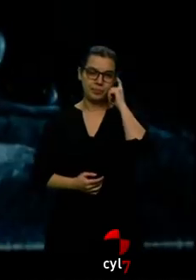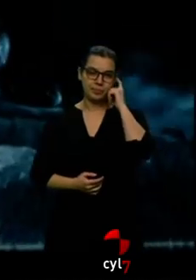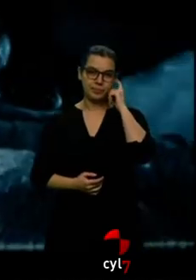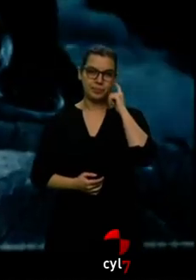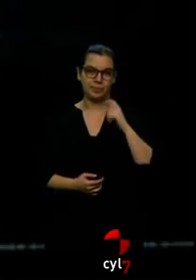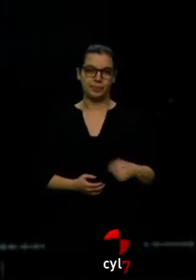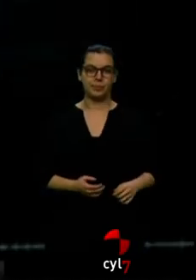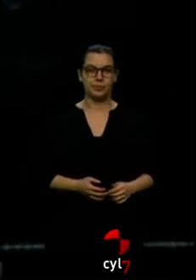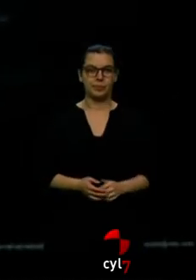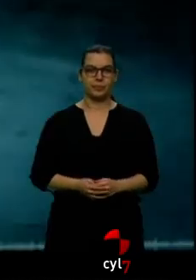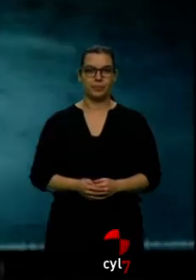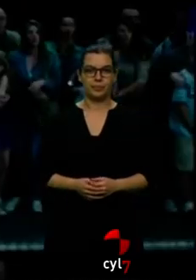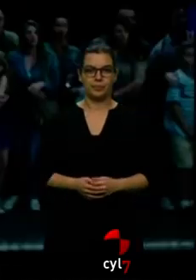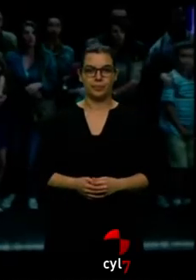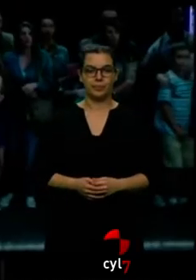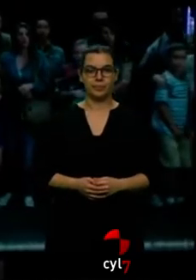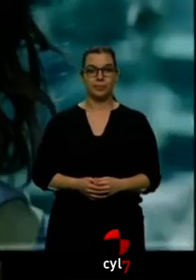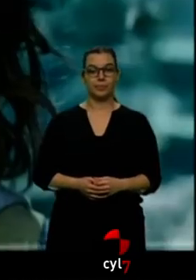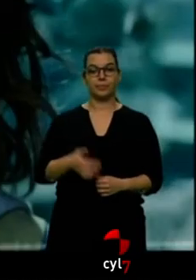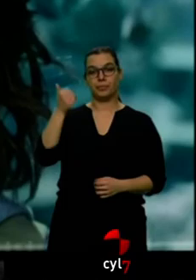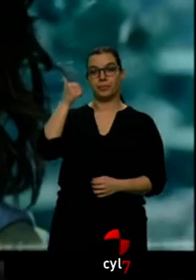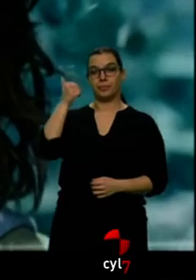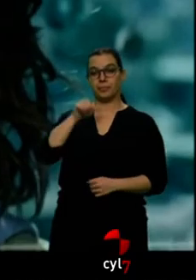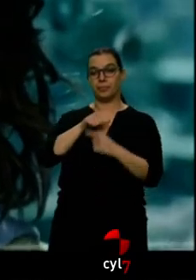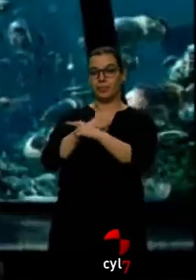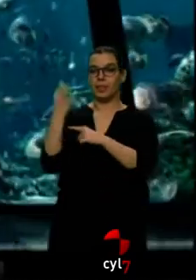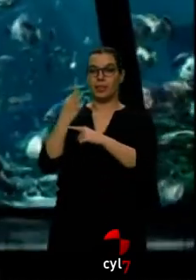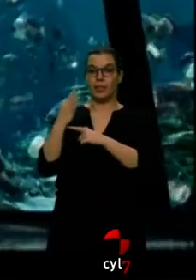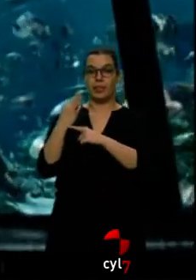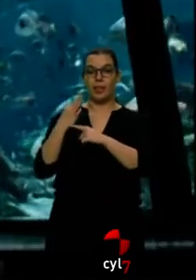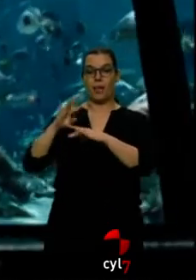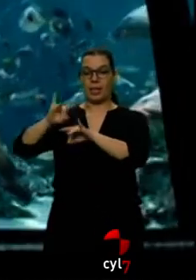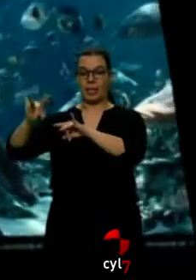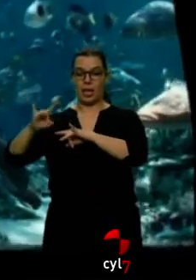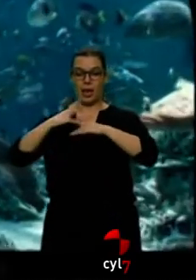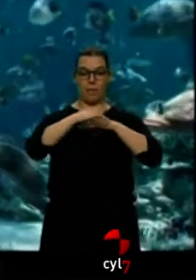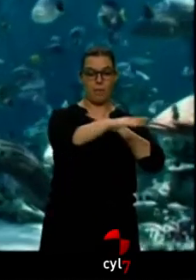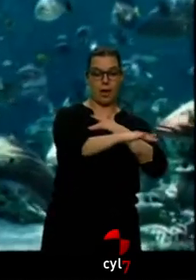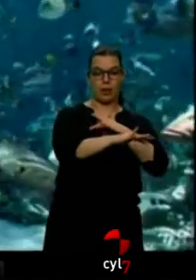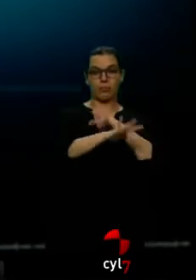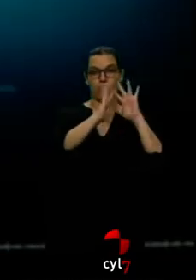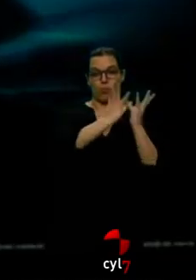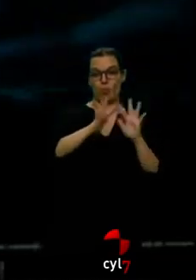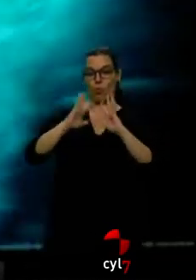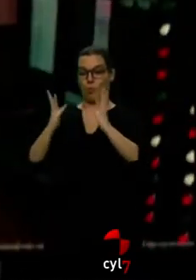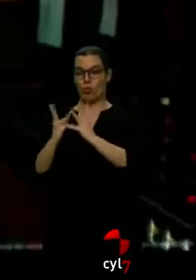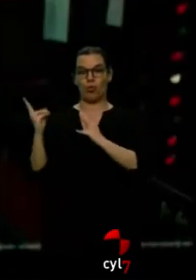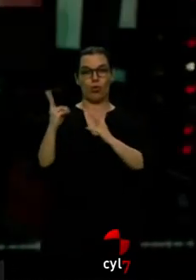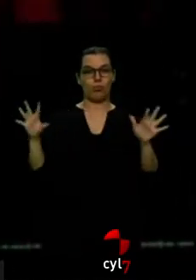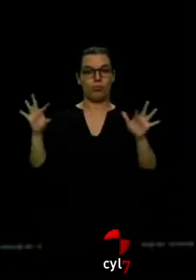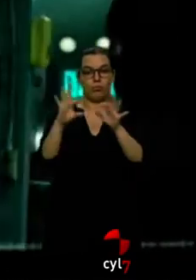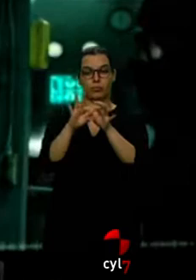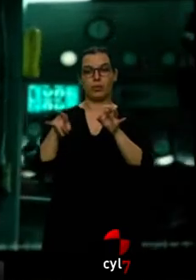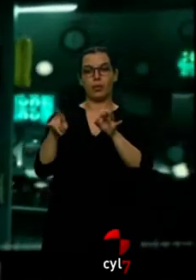Mi madre reina. Y él tendrá que unir los dos mundos para salvarlos. Ellos me han convertido en lo que soy. Jason Momoa